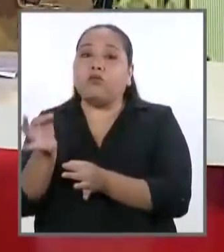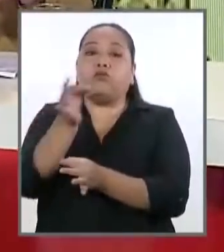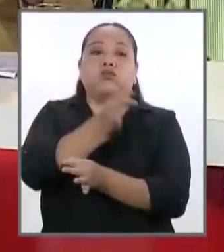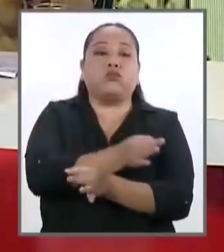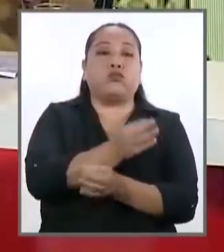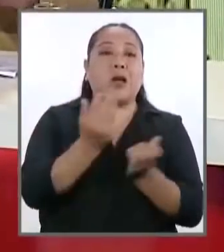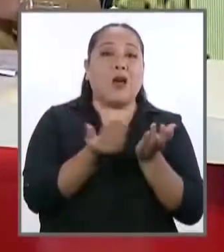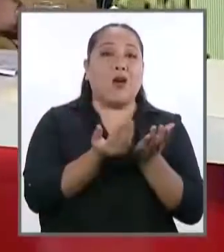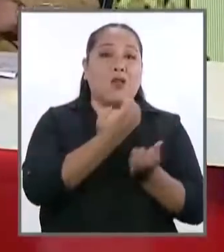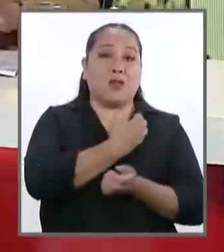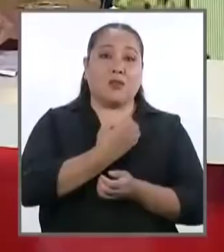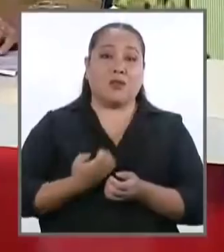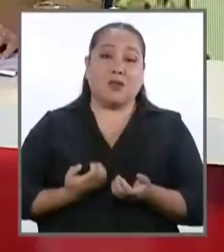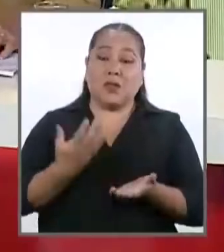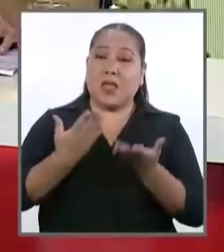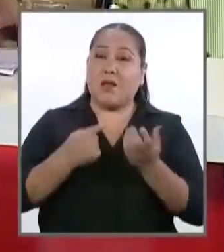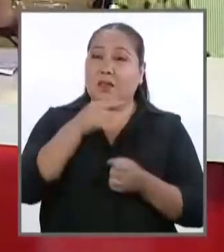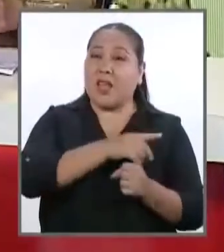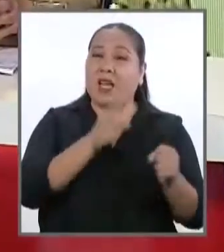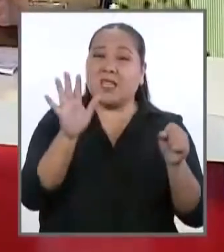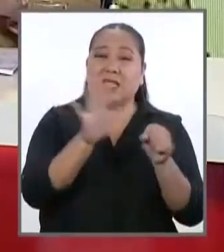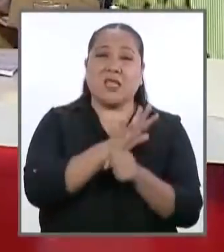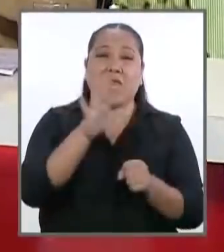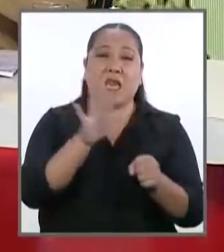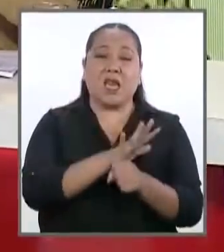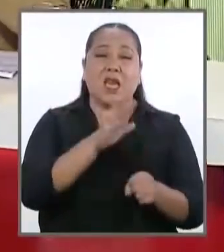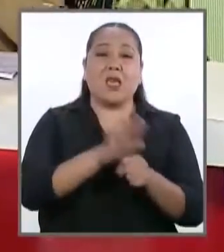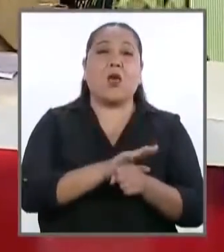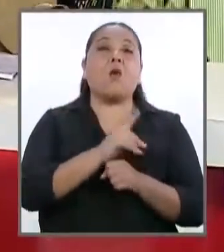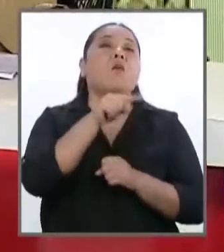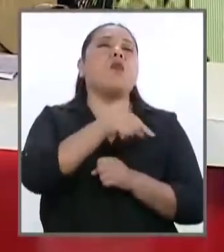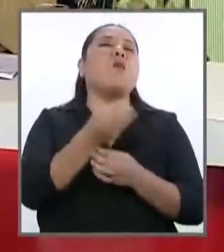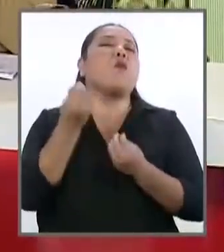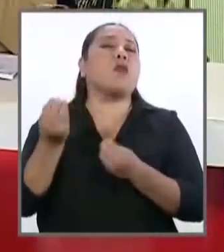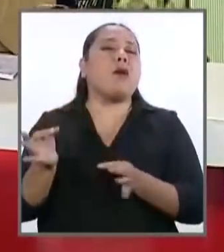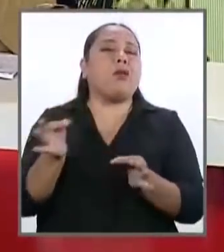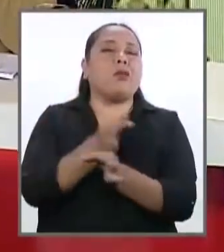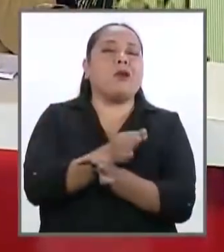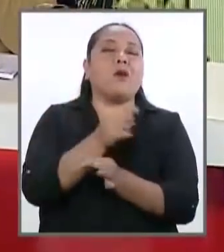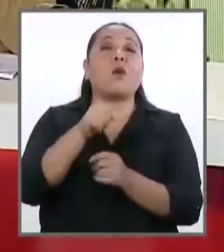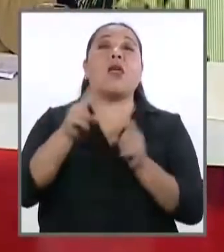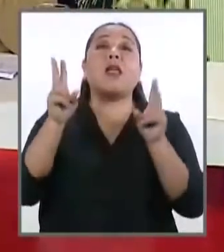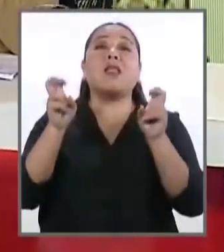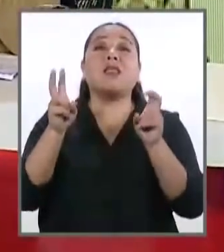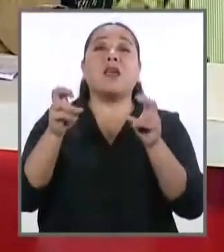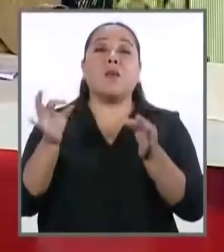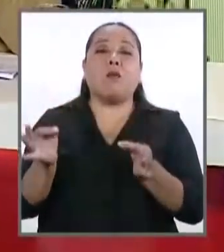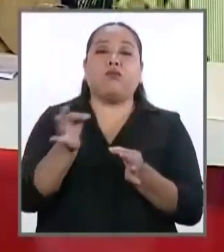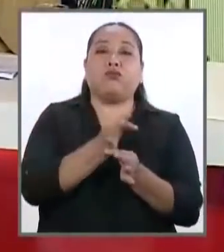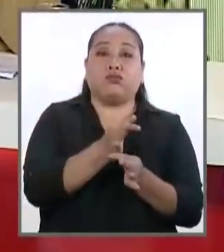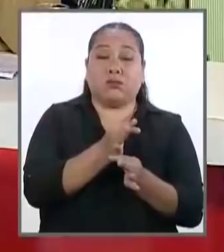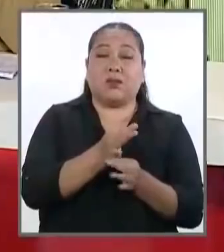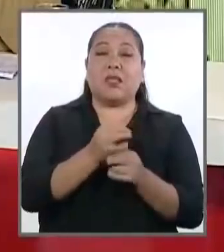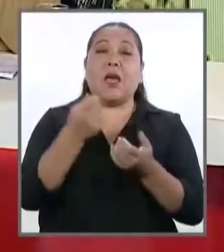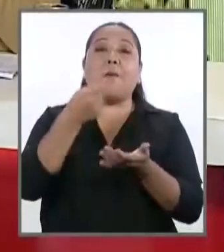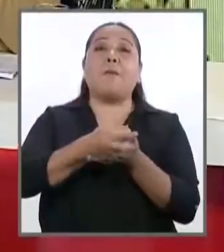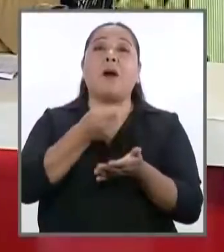una saturación probablemente en ese sentido por el tema de pensiones. Pero, ¿qué va a hacer usted para